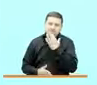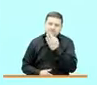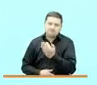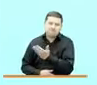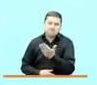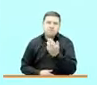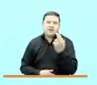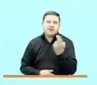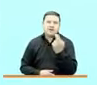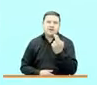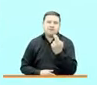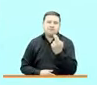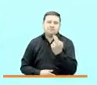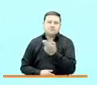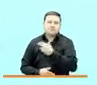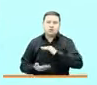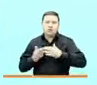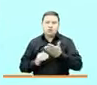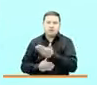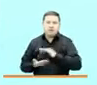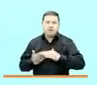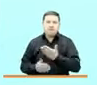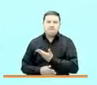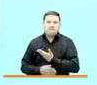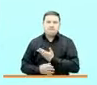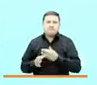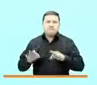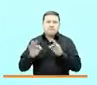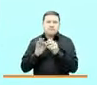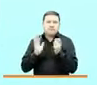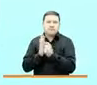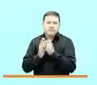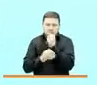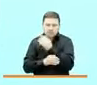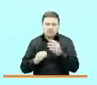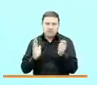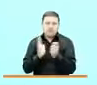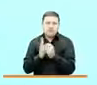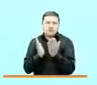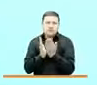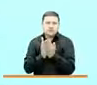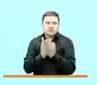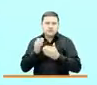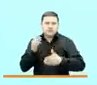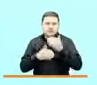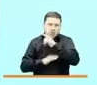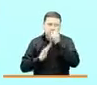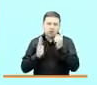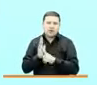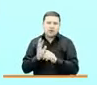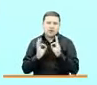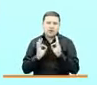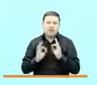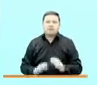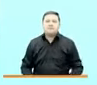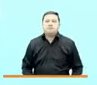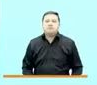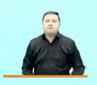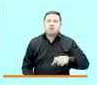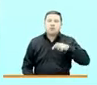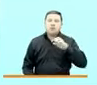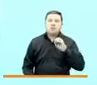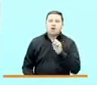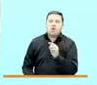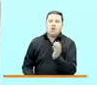repetimos, las madres comunitarias son una piedra angular de la primera infancia, de la educación inicial, integral y de calidad. Pao, ahorita